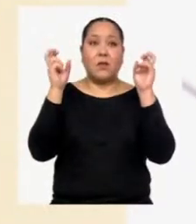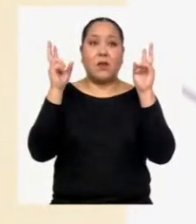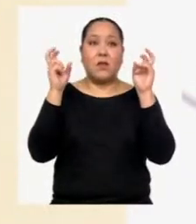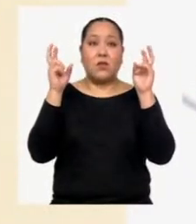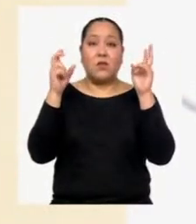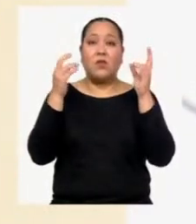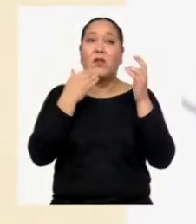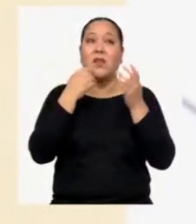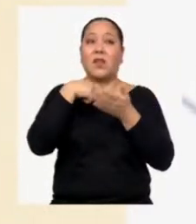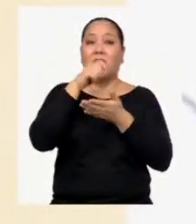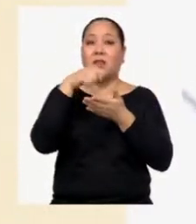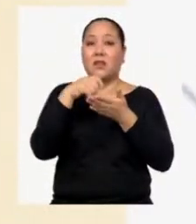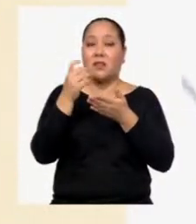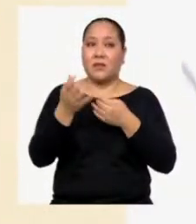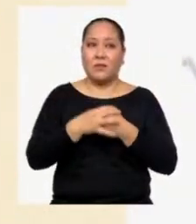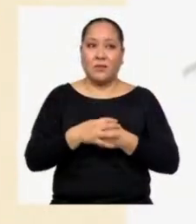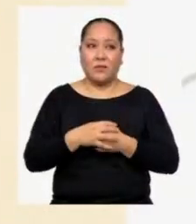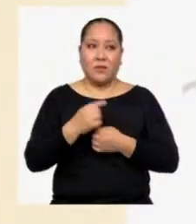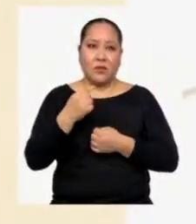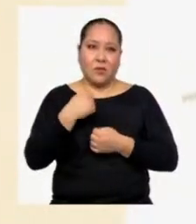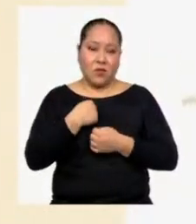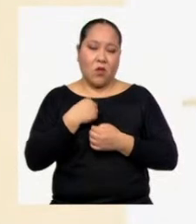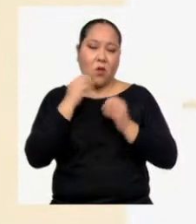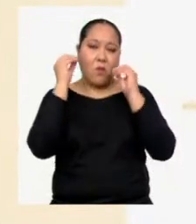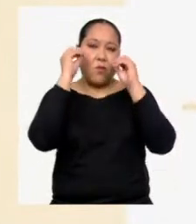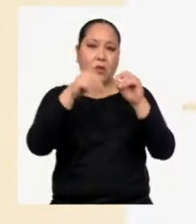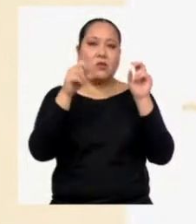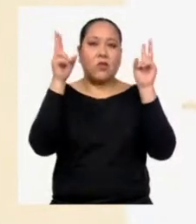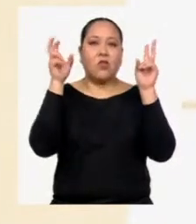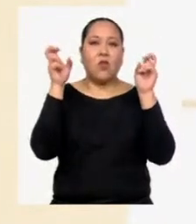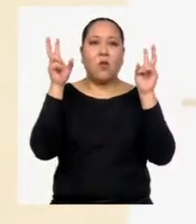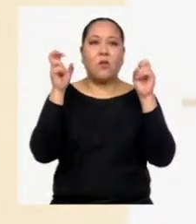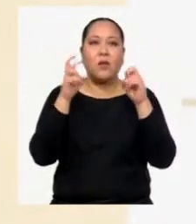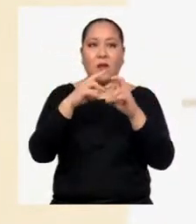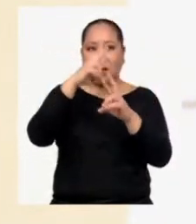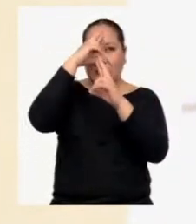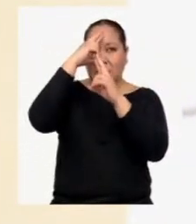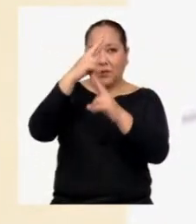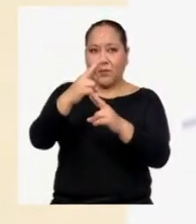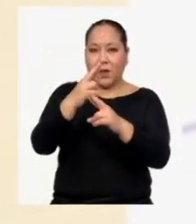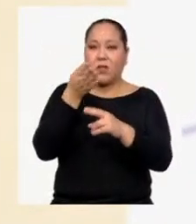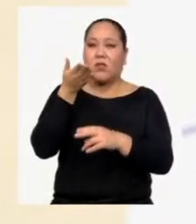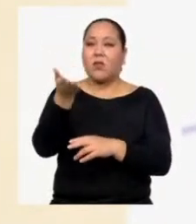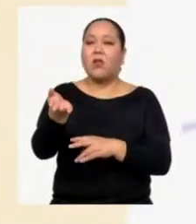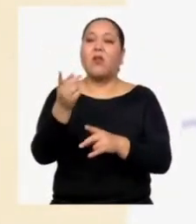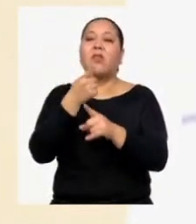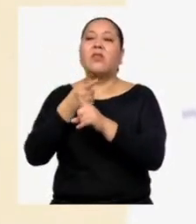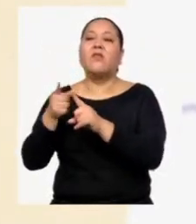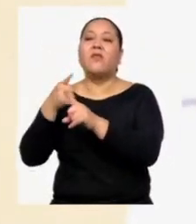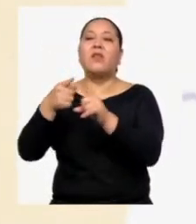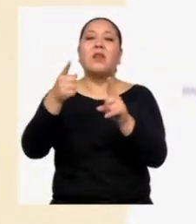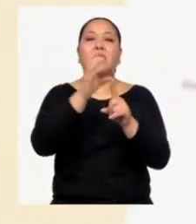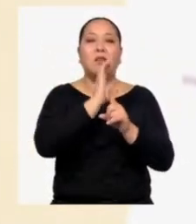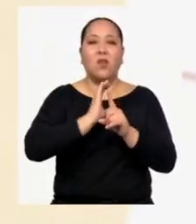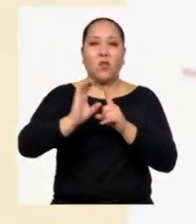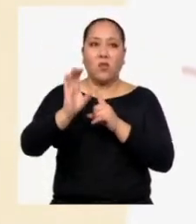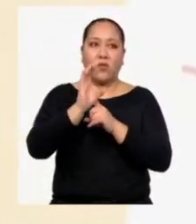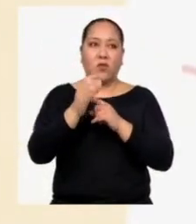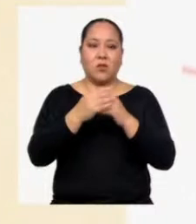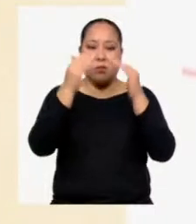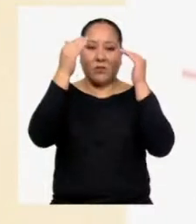Autor, ¿qué puse? Yo decidí llamar a mi artículo Respeto hacia la Diversidad Cultural.